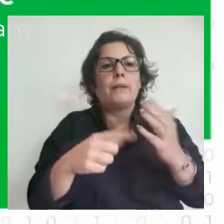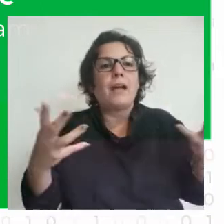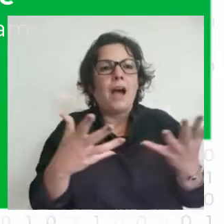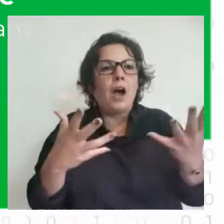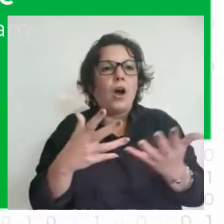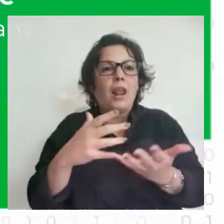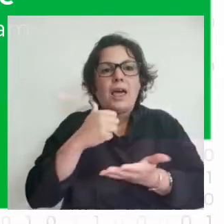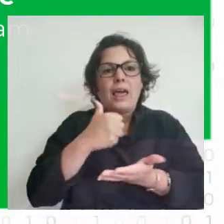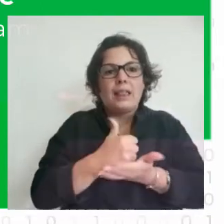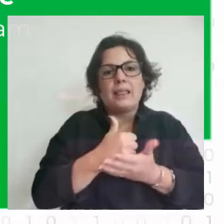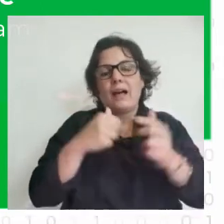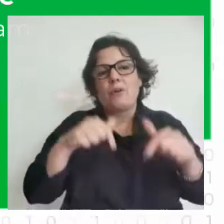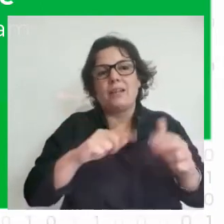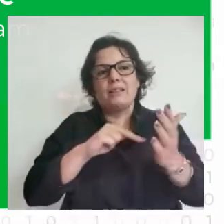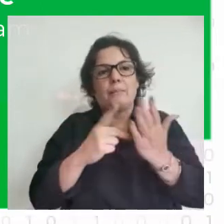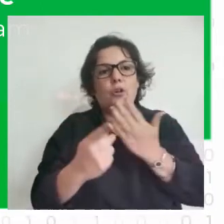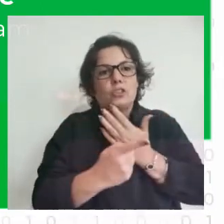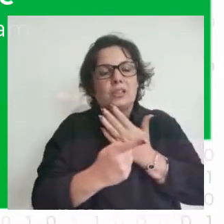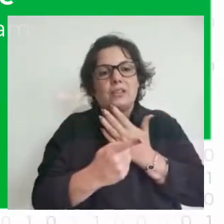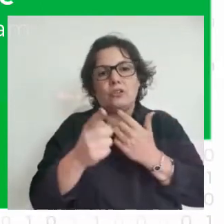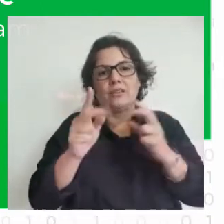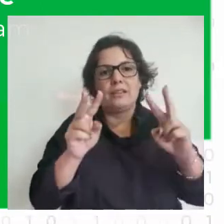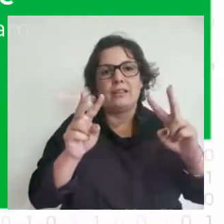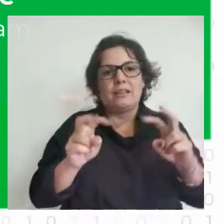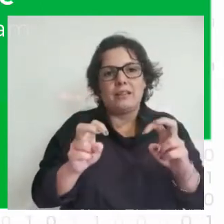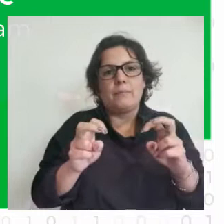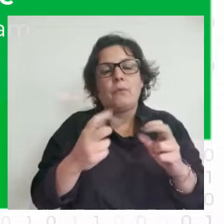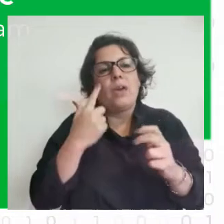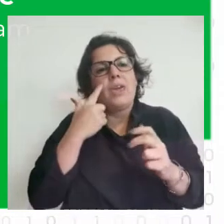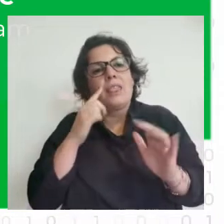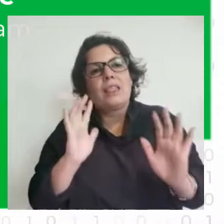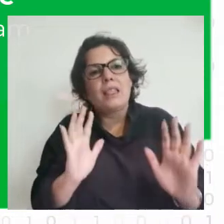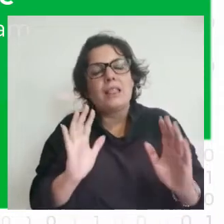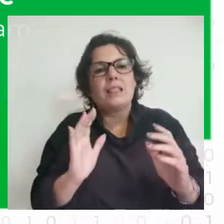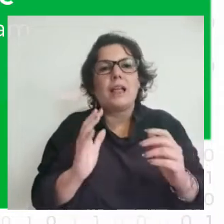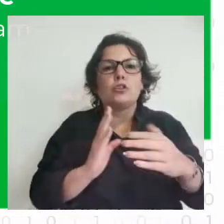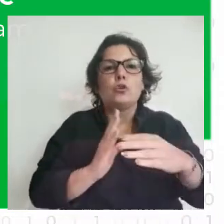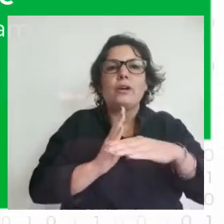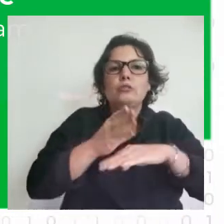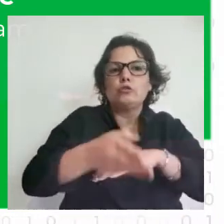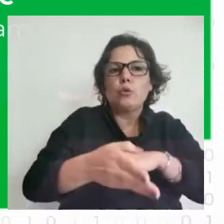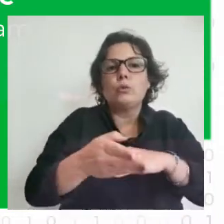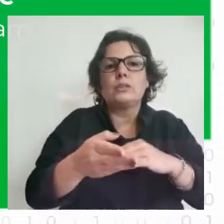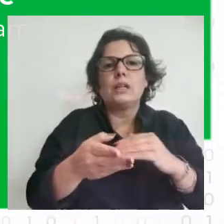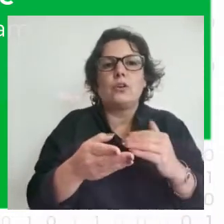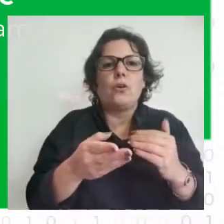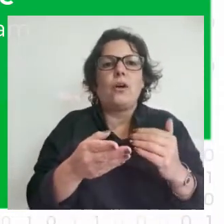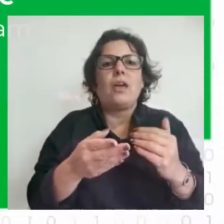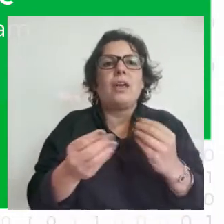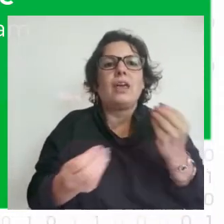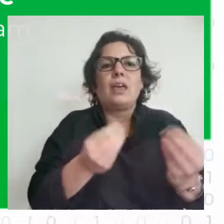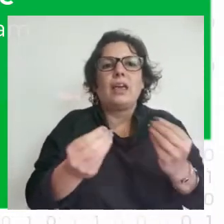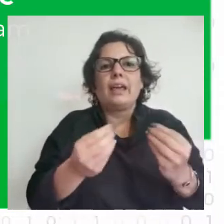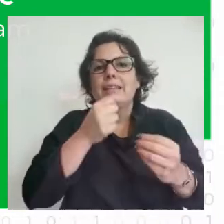proyecto de Arte Tegma intentando introducirnos en lo que es el básquet